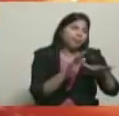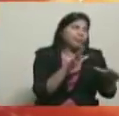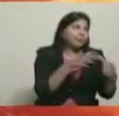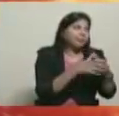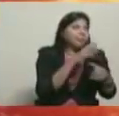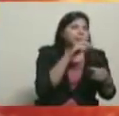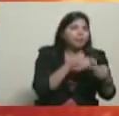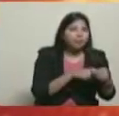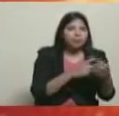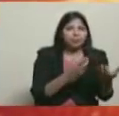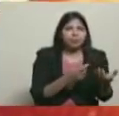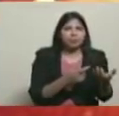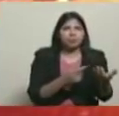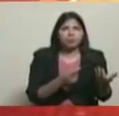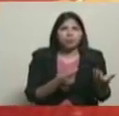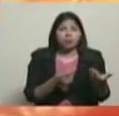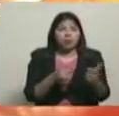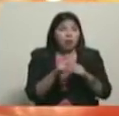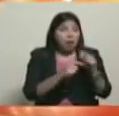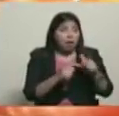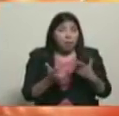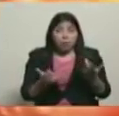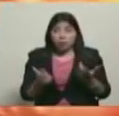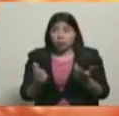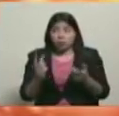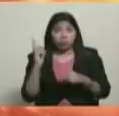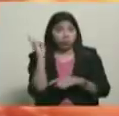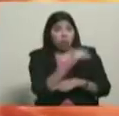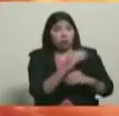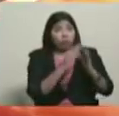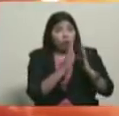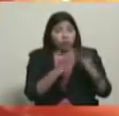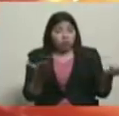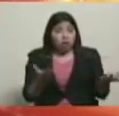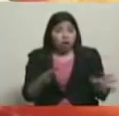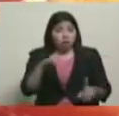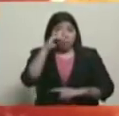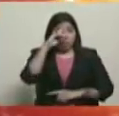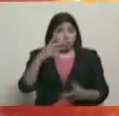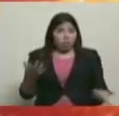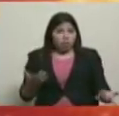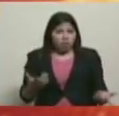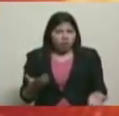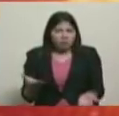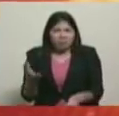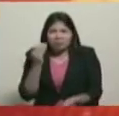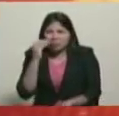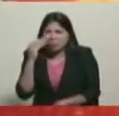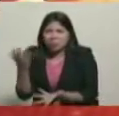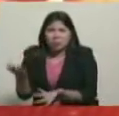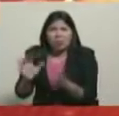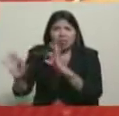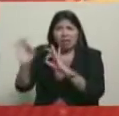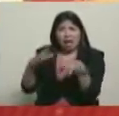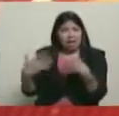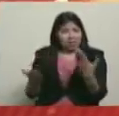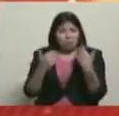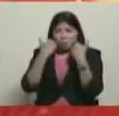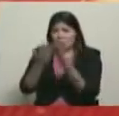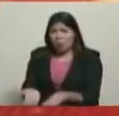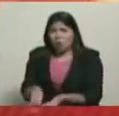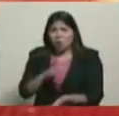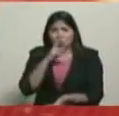vehículos engañados. Y esa gente se devolvió con su carta, pues, el ridículo es lo que están haciendo. El ridículo, la inexistitud